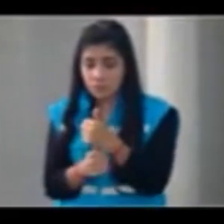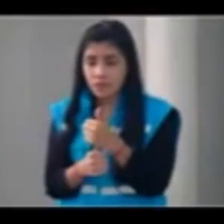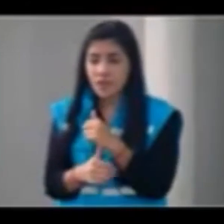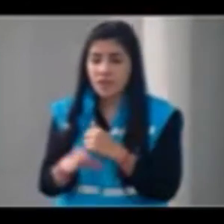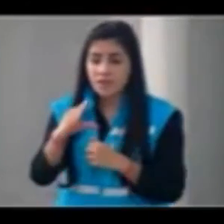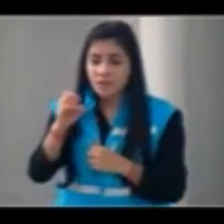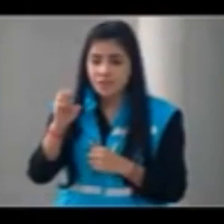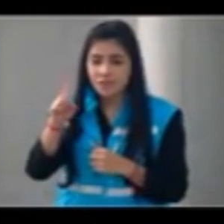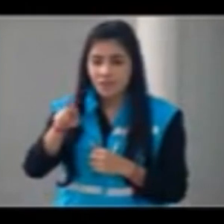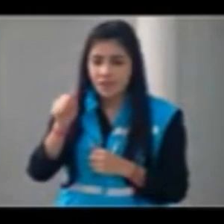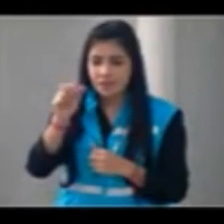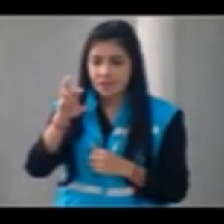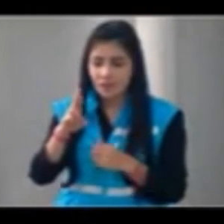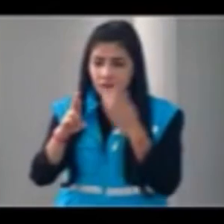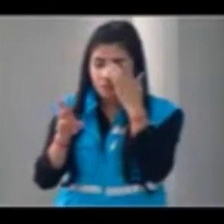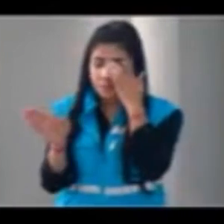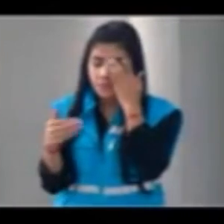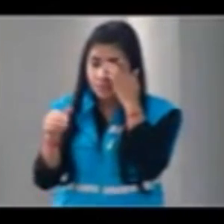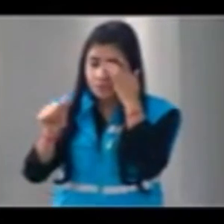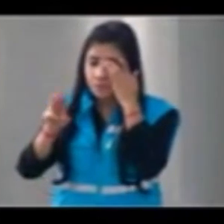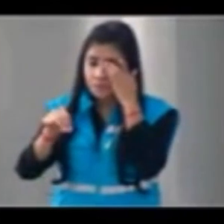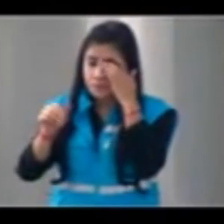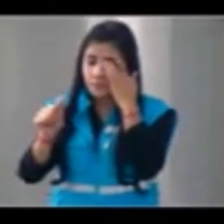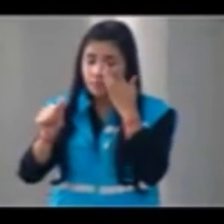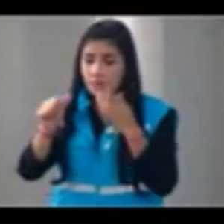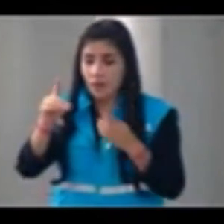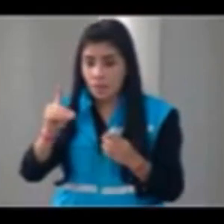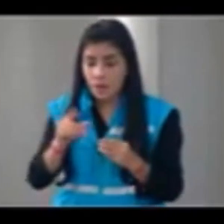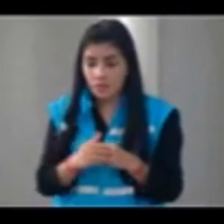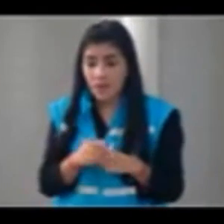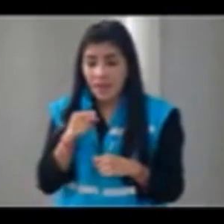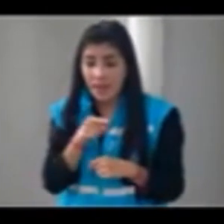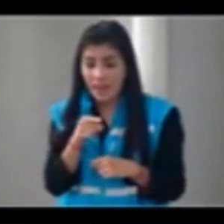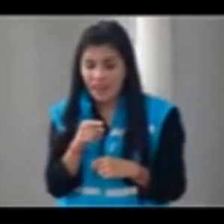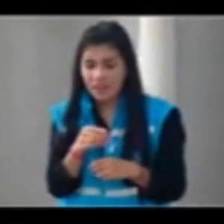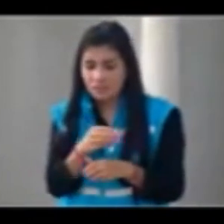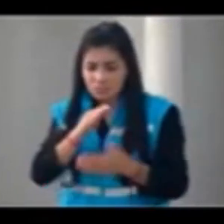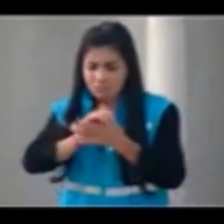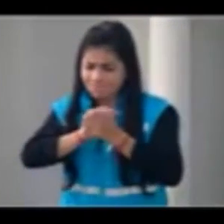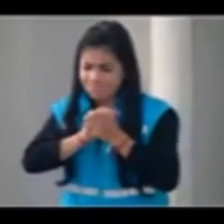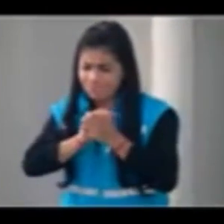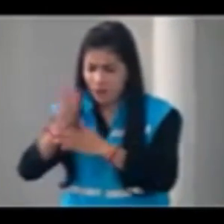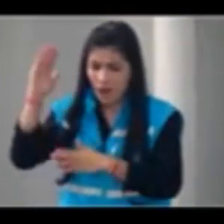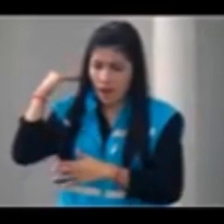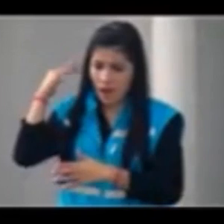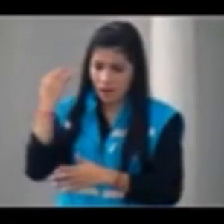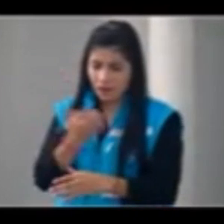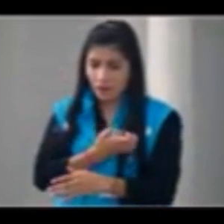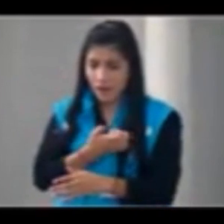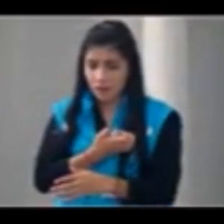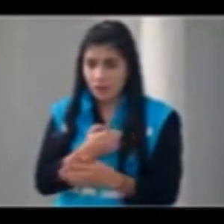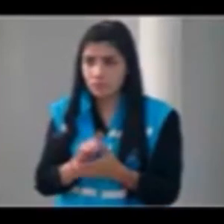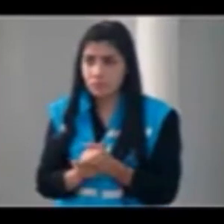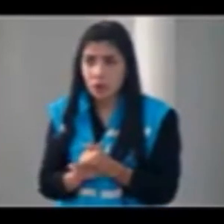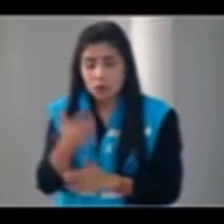es cercano a Gabriel Jaime Rico y al alcalde, y que el valor original del contrato era en los 59.5 millones de pesos para ejecutar hasta el 30 de